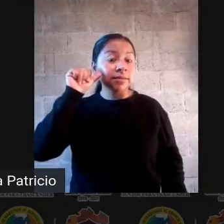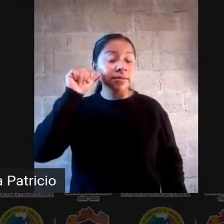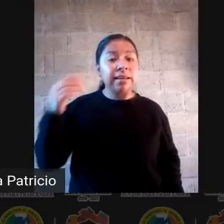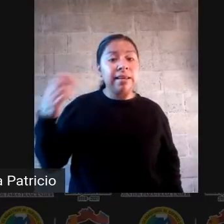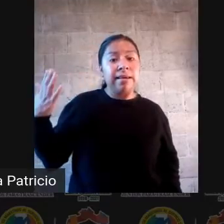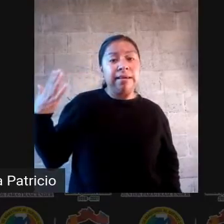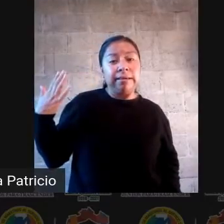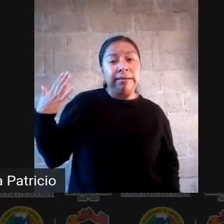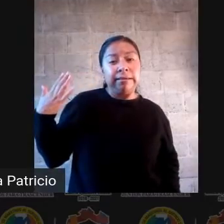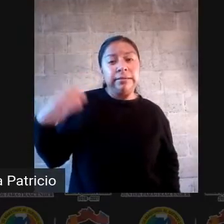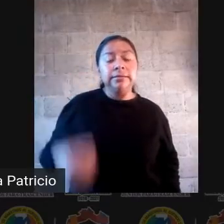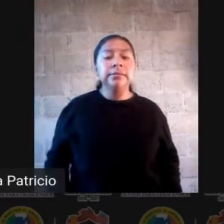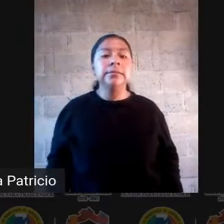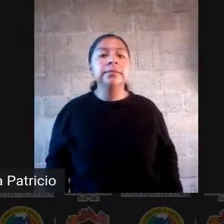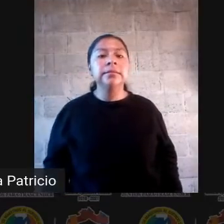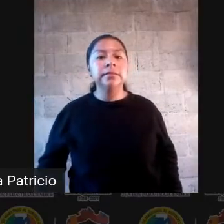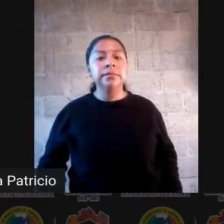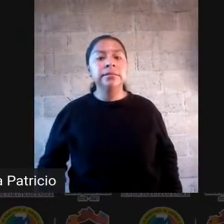cuantitativa.